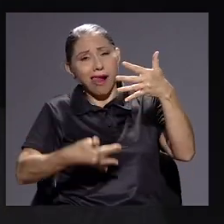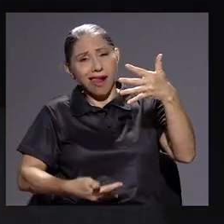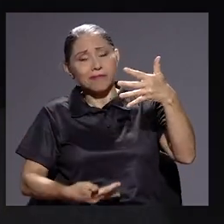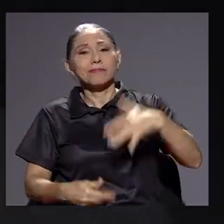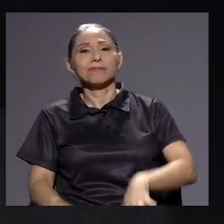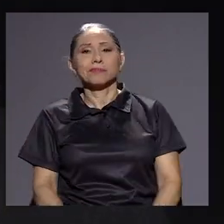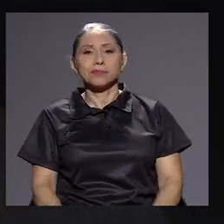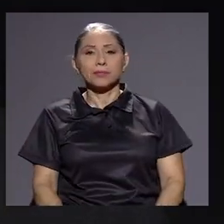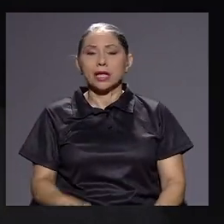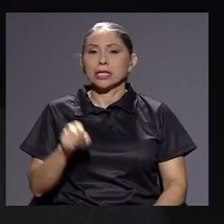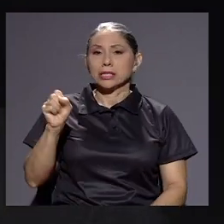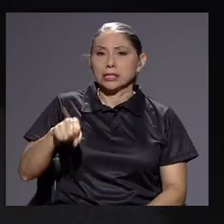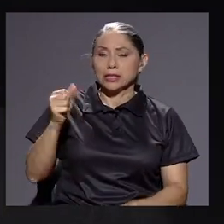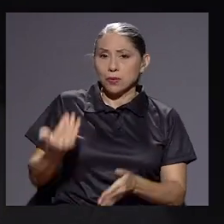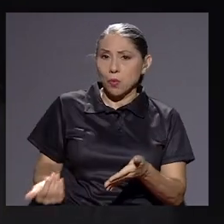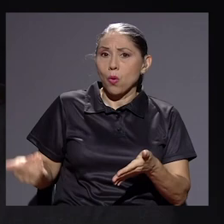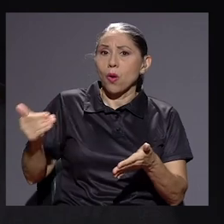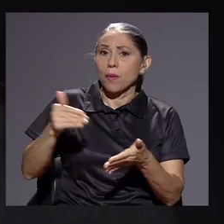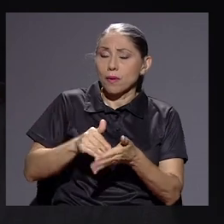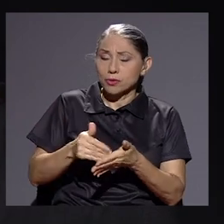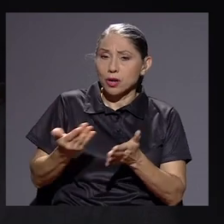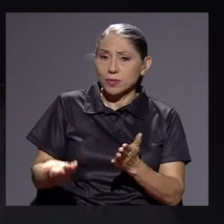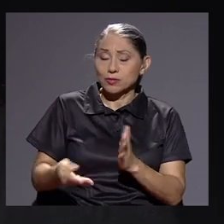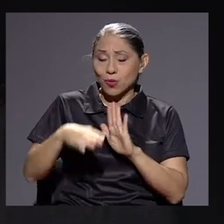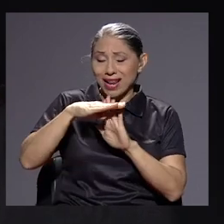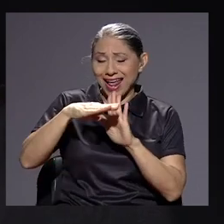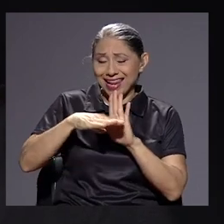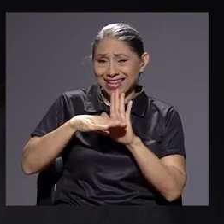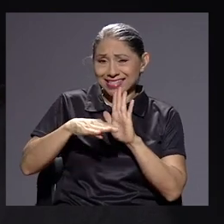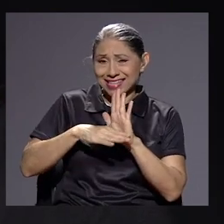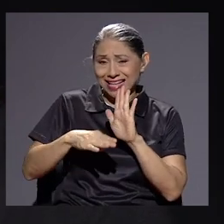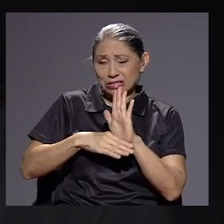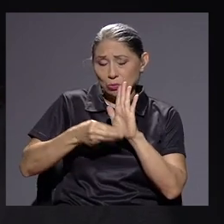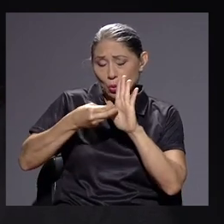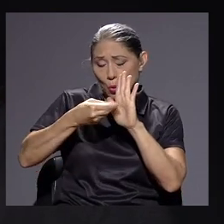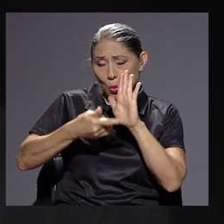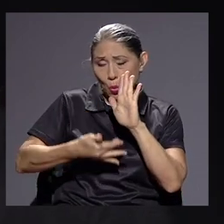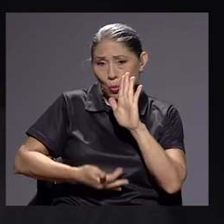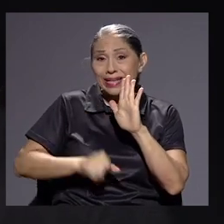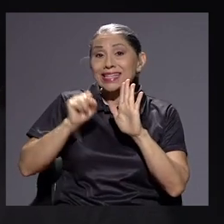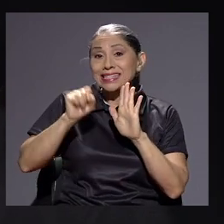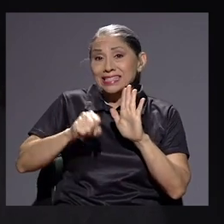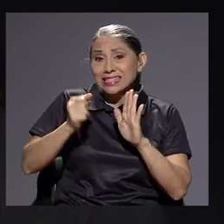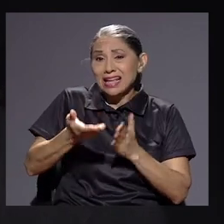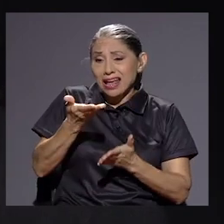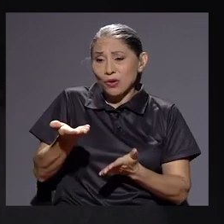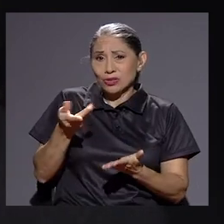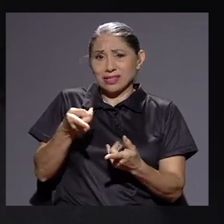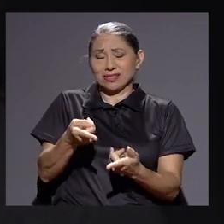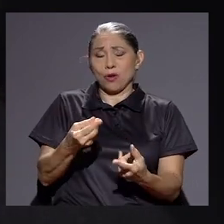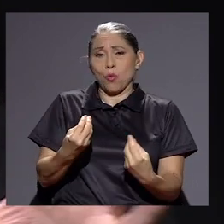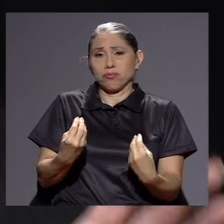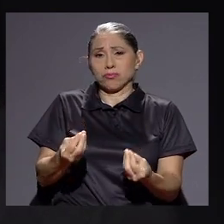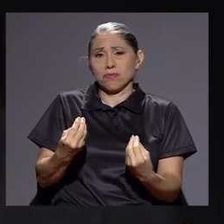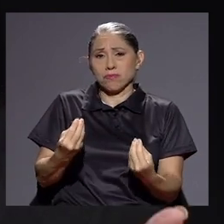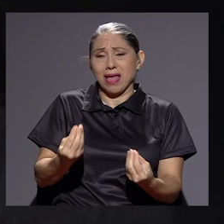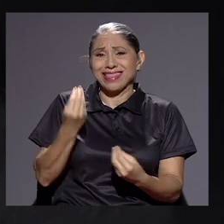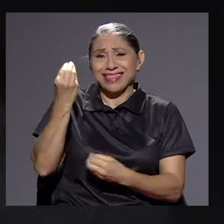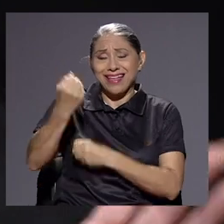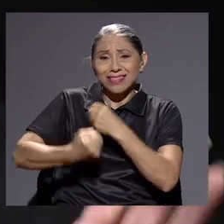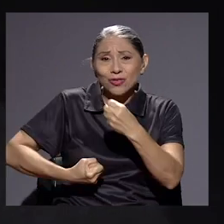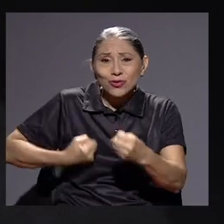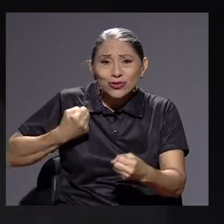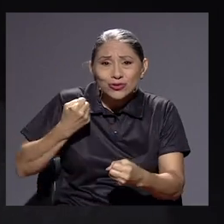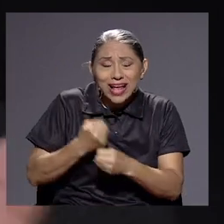Sí. Volvemos a lo mismo. Sí, la lista es muy grande realmente y sí hay inconsistencias como esas, ¿verdad? Hay tantos años